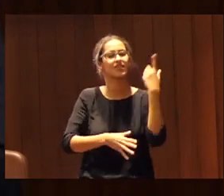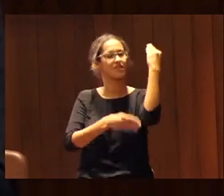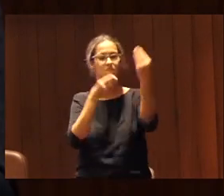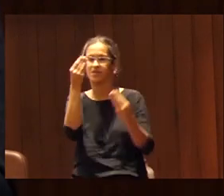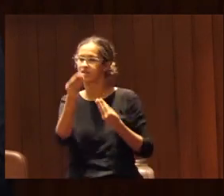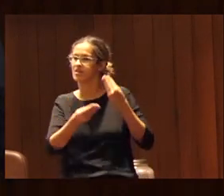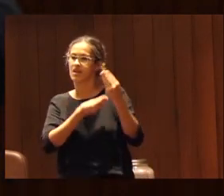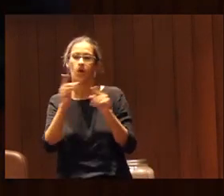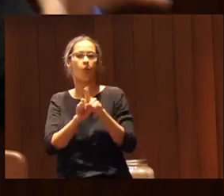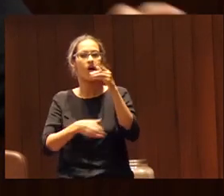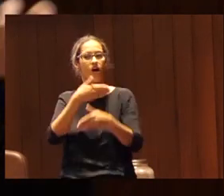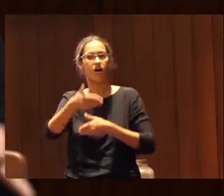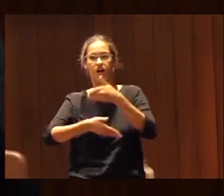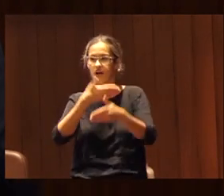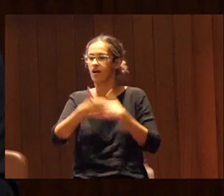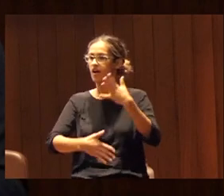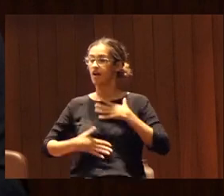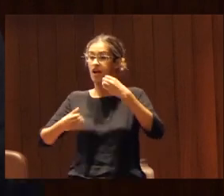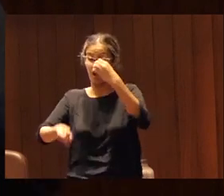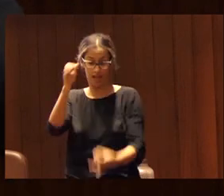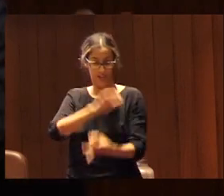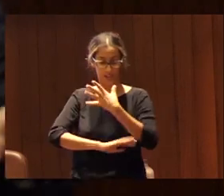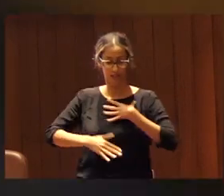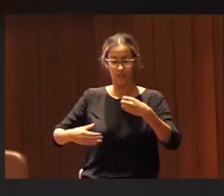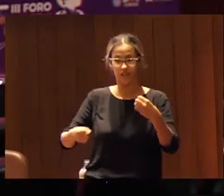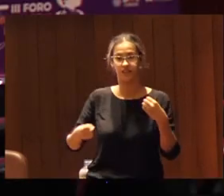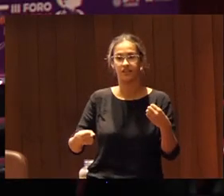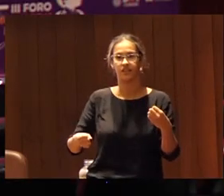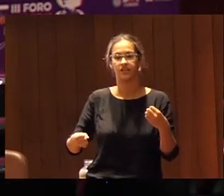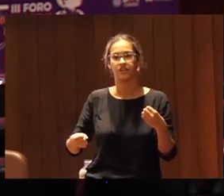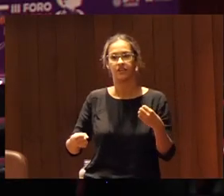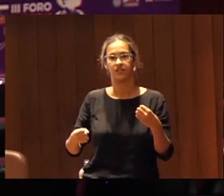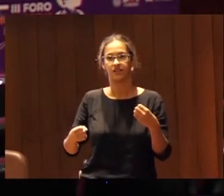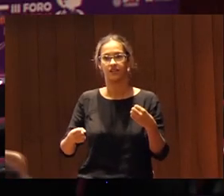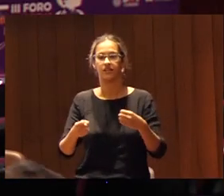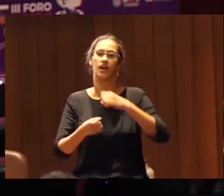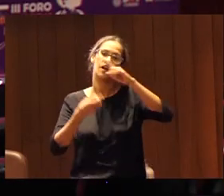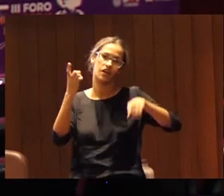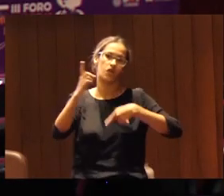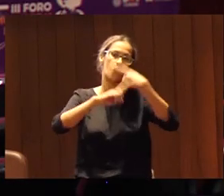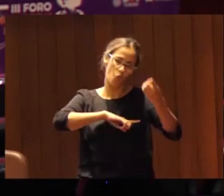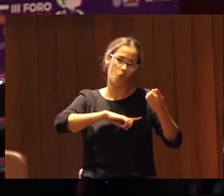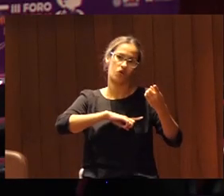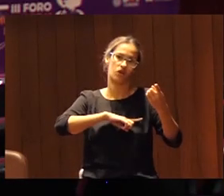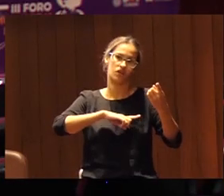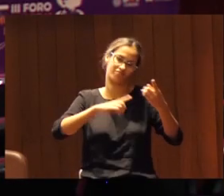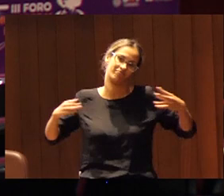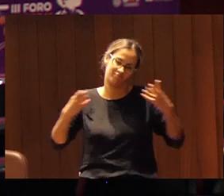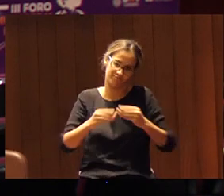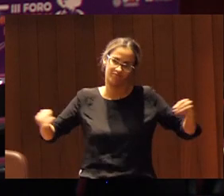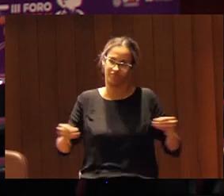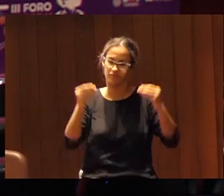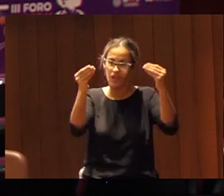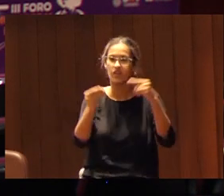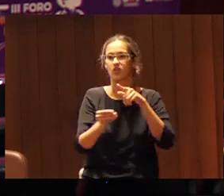proceso de empoderamiento y cuando se produce el empoderamiento deja de existir la acción positiva esto tiene su explicación lo mismo los